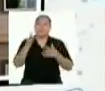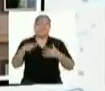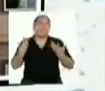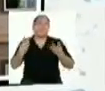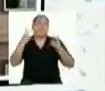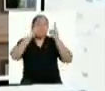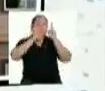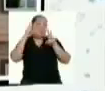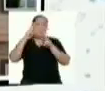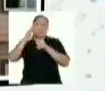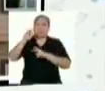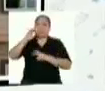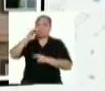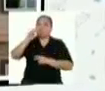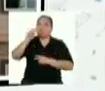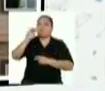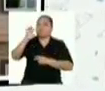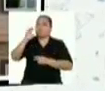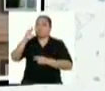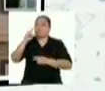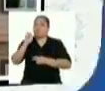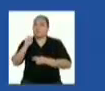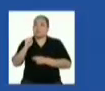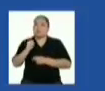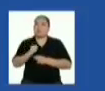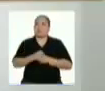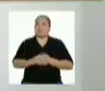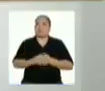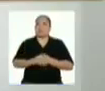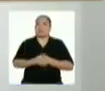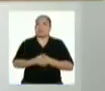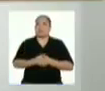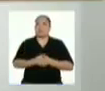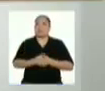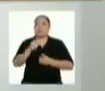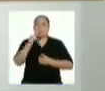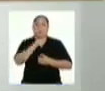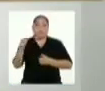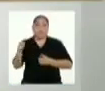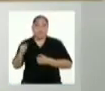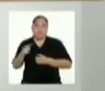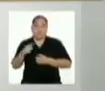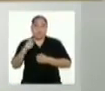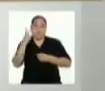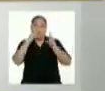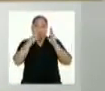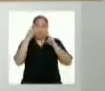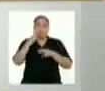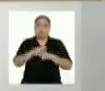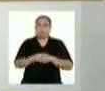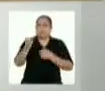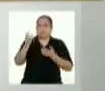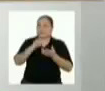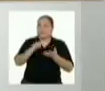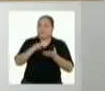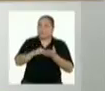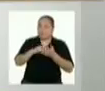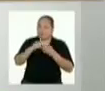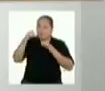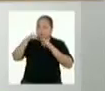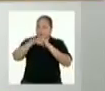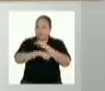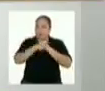¿dónde podemos ver los octaedros regulares? Estos cuerpos geométricos más